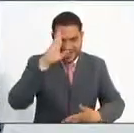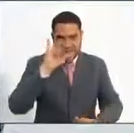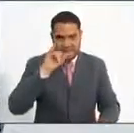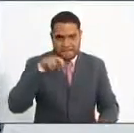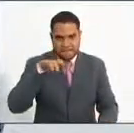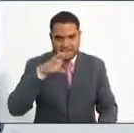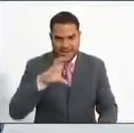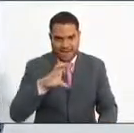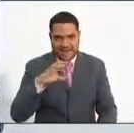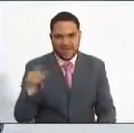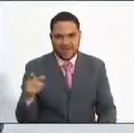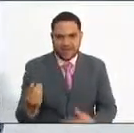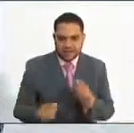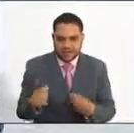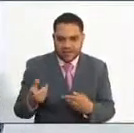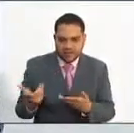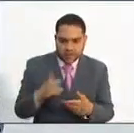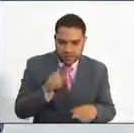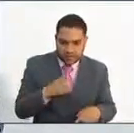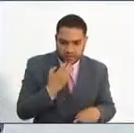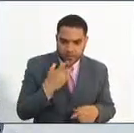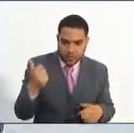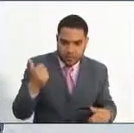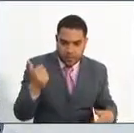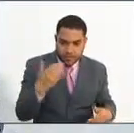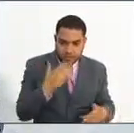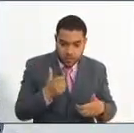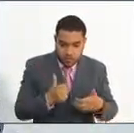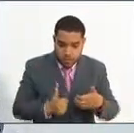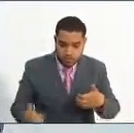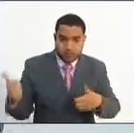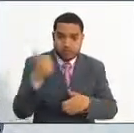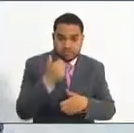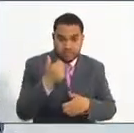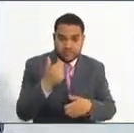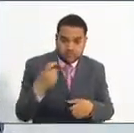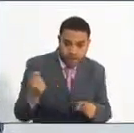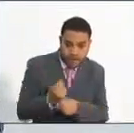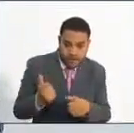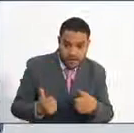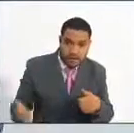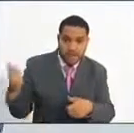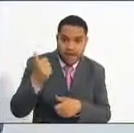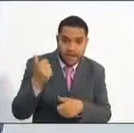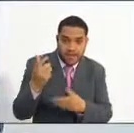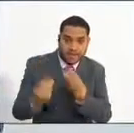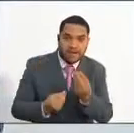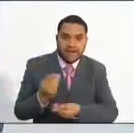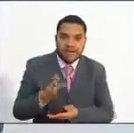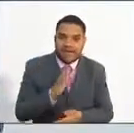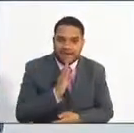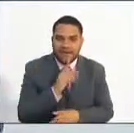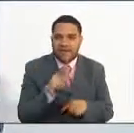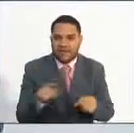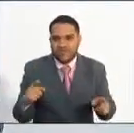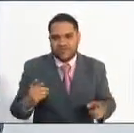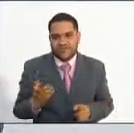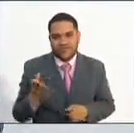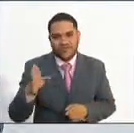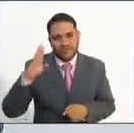ascensos. Igualmente estamos estructurando otras convocatorias para dragoneantes que